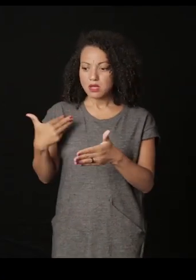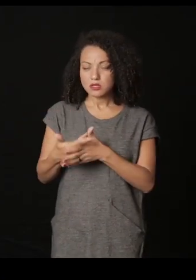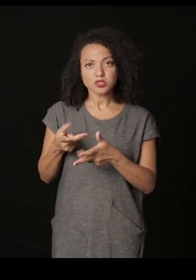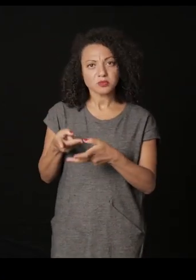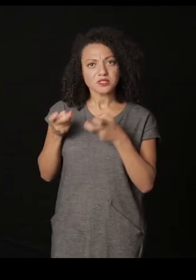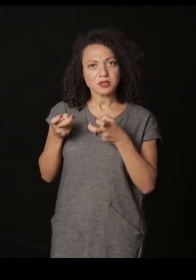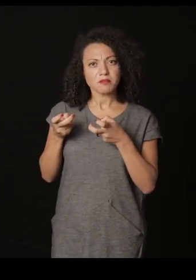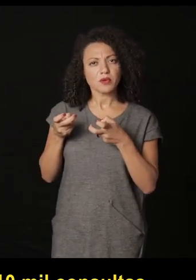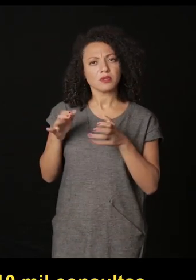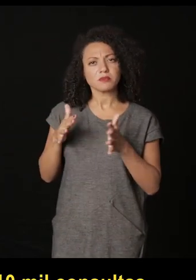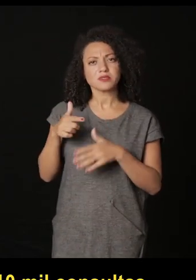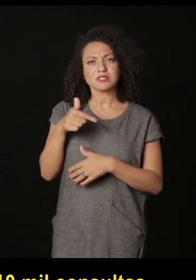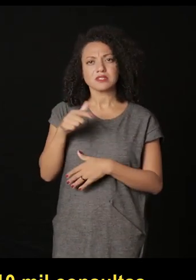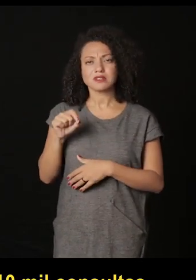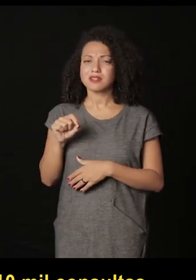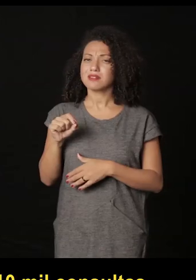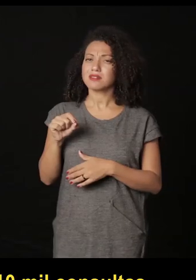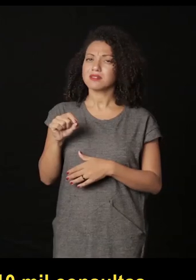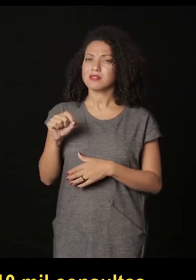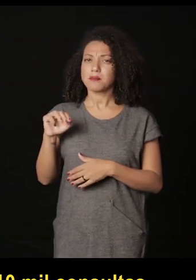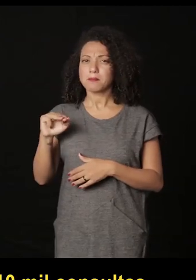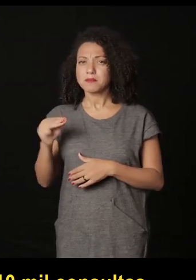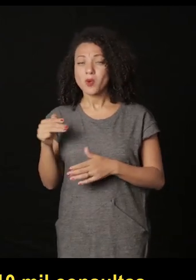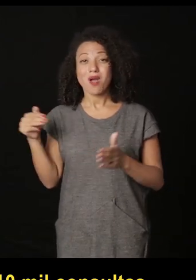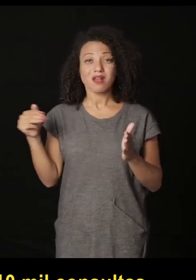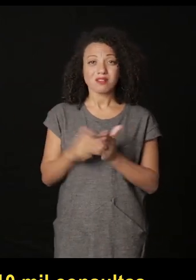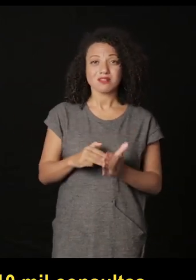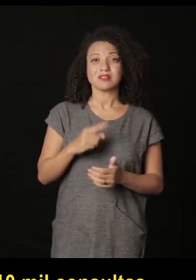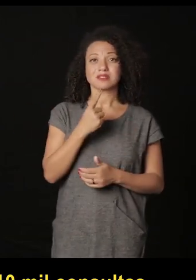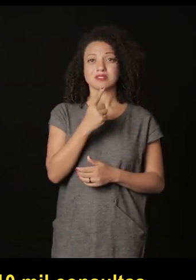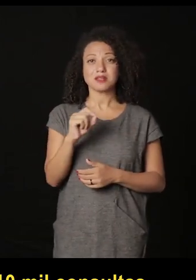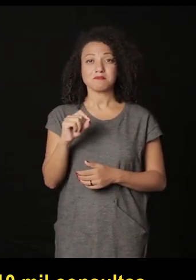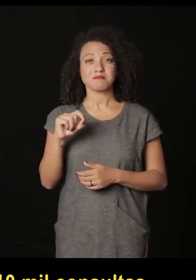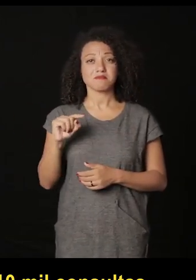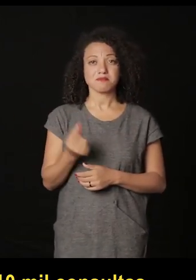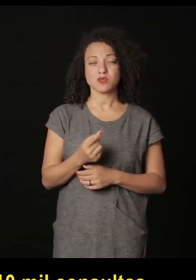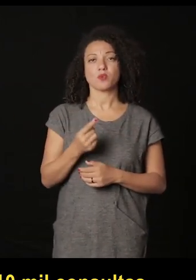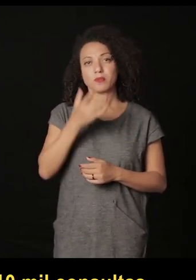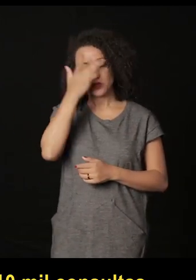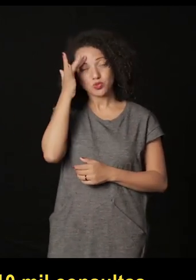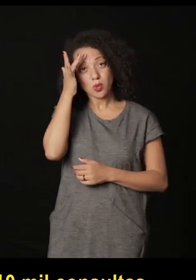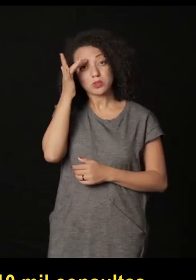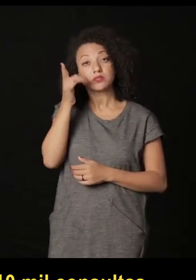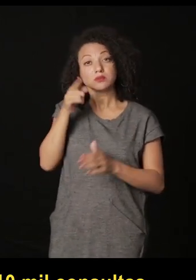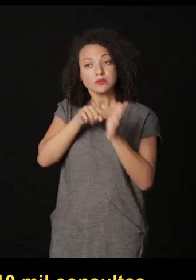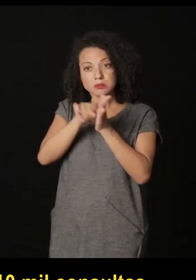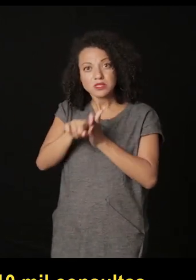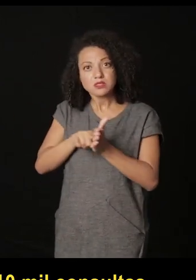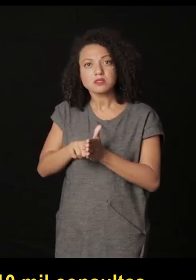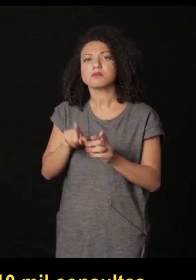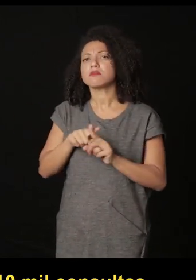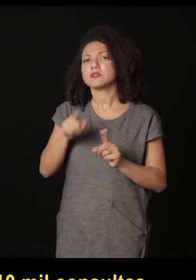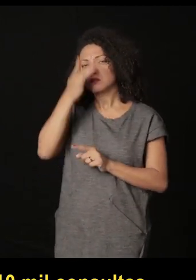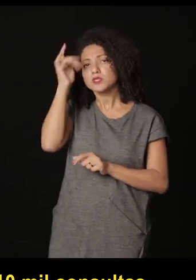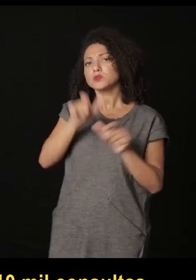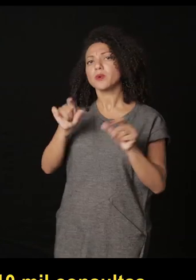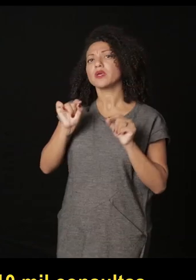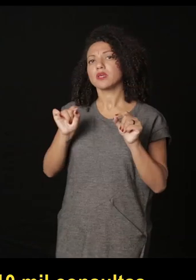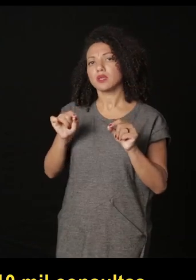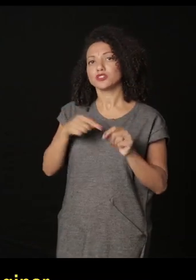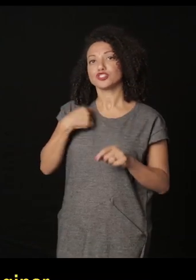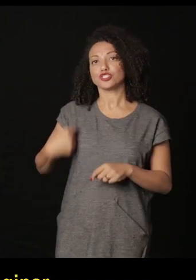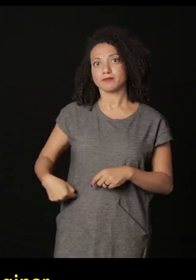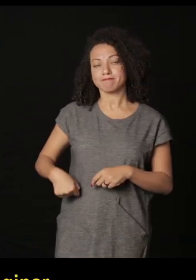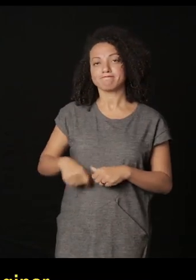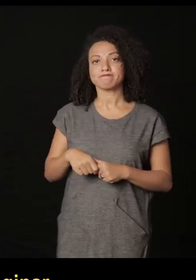después de seis años que el conteo anual es de 70 mil a 110 mil consultas y de países como China